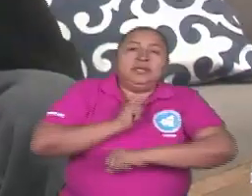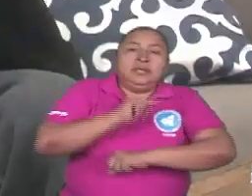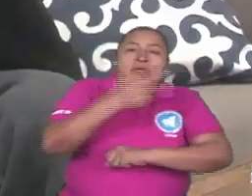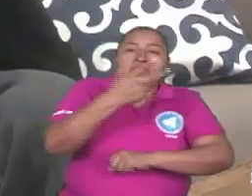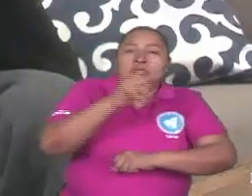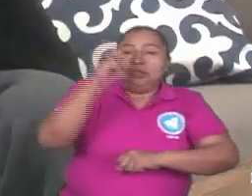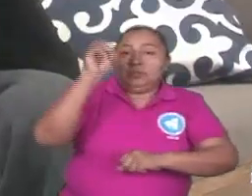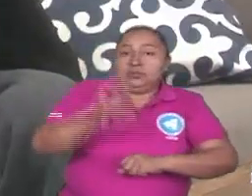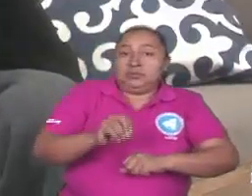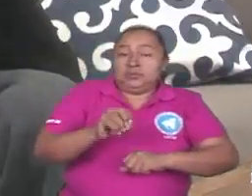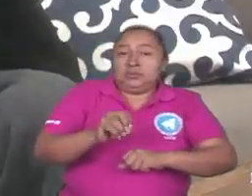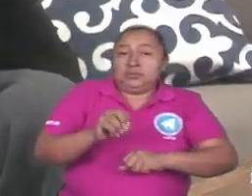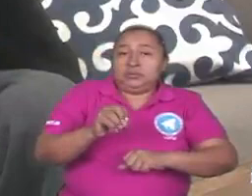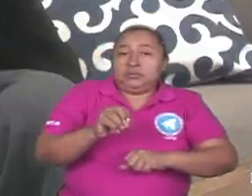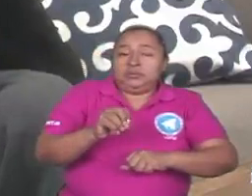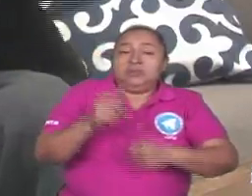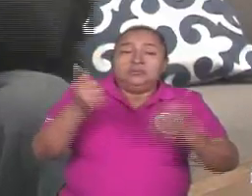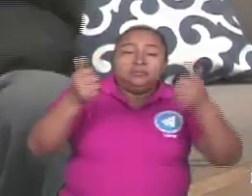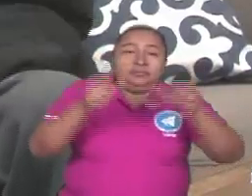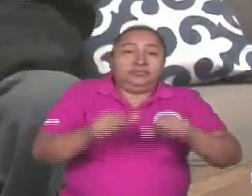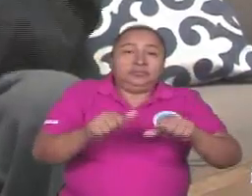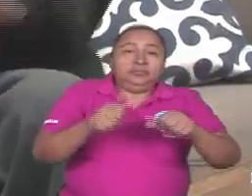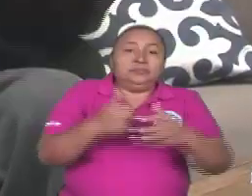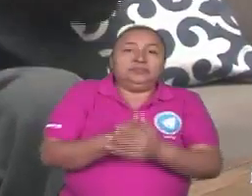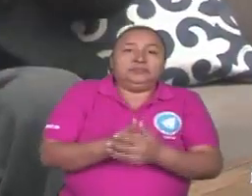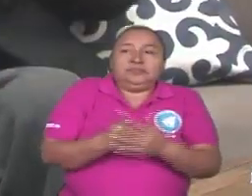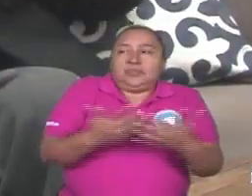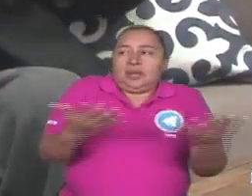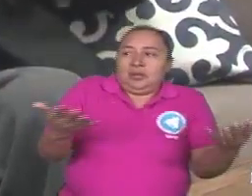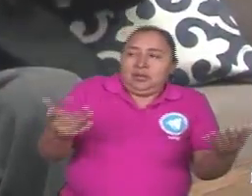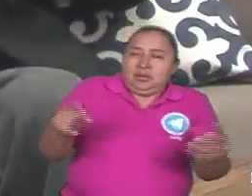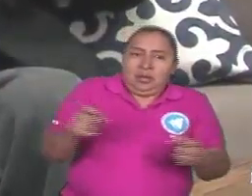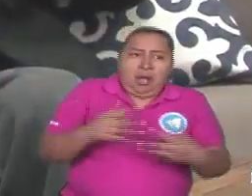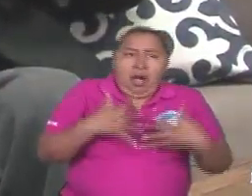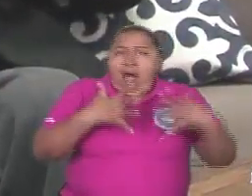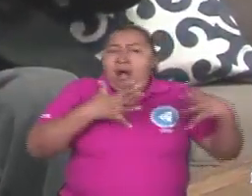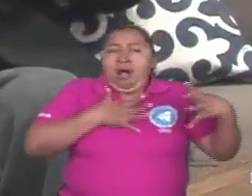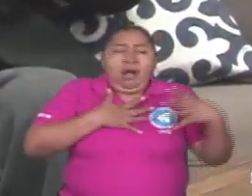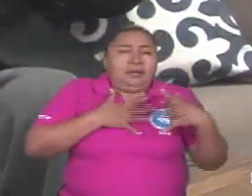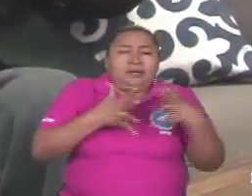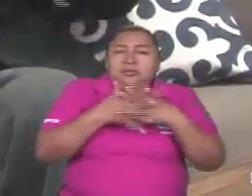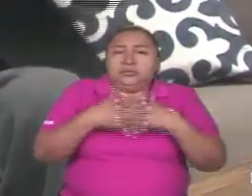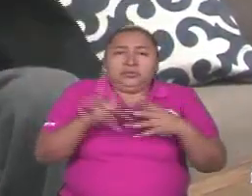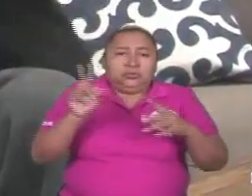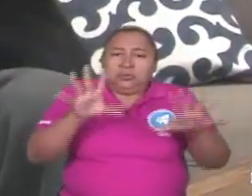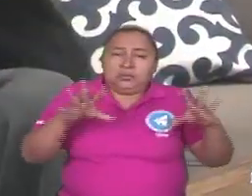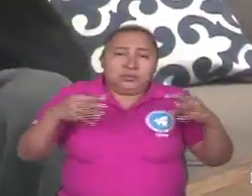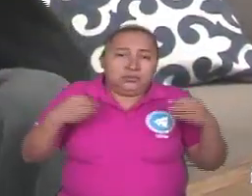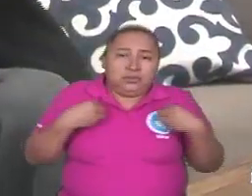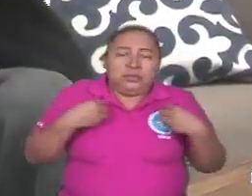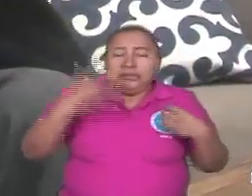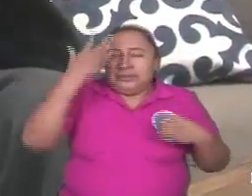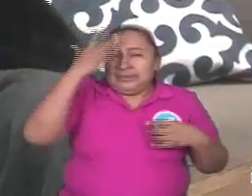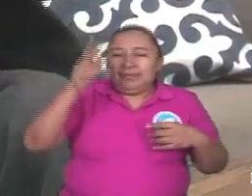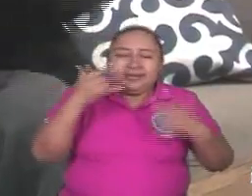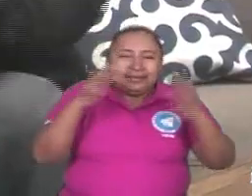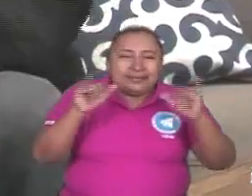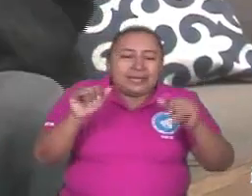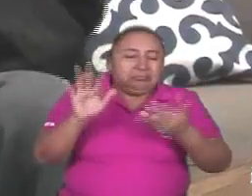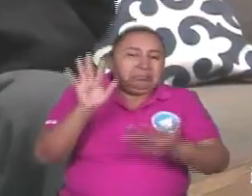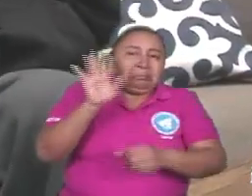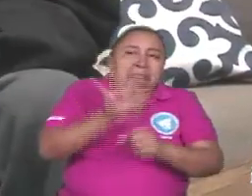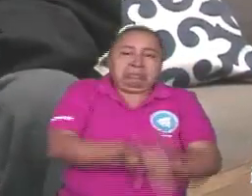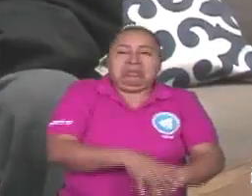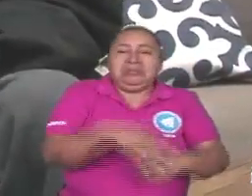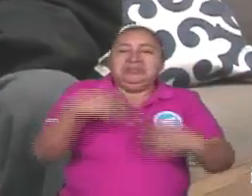y pico por ciento de aprobación, ese es un espanto para los Estados Unidos y para ellos. Saben que están desde ya derrotados